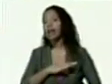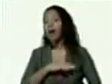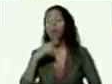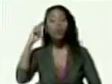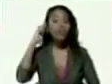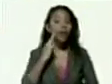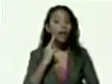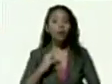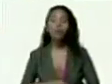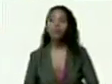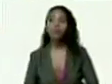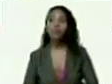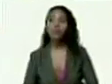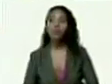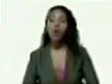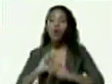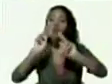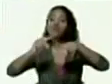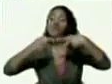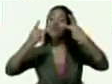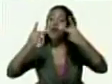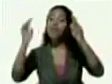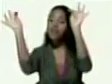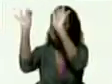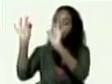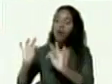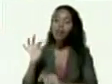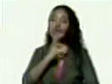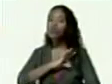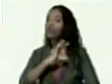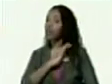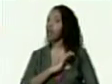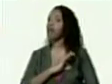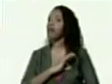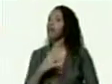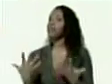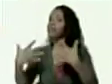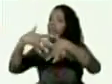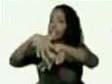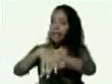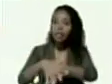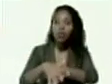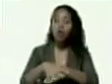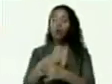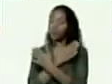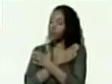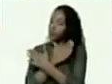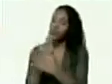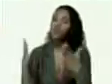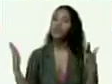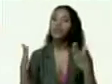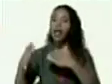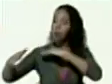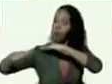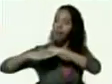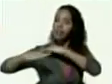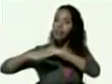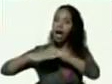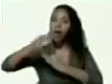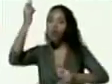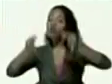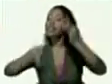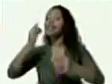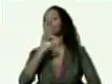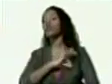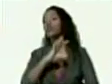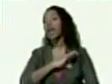un nuevo modelo social de inclusión de solidaridad de igualdad y de justicia